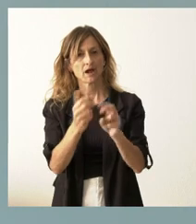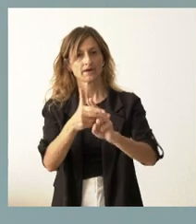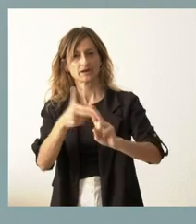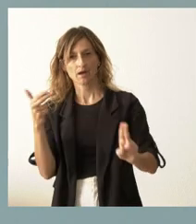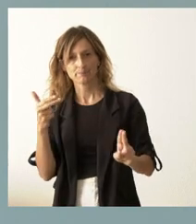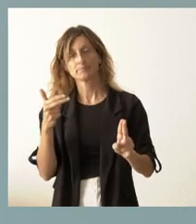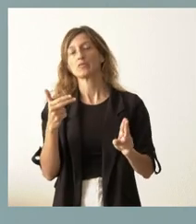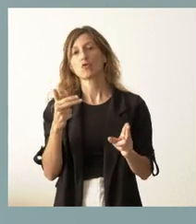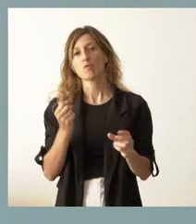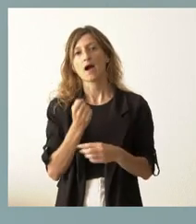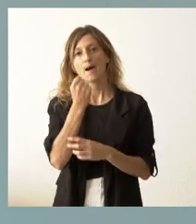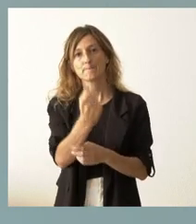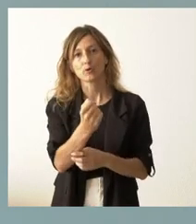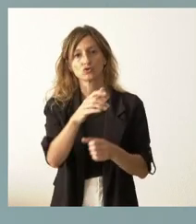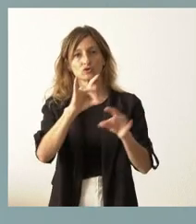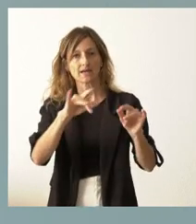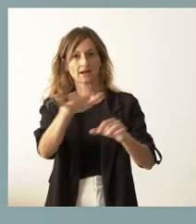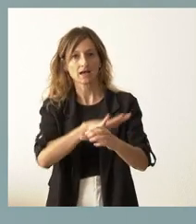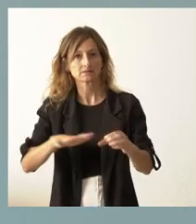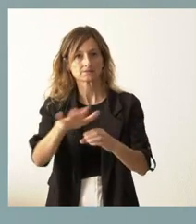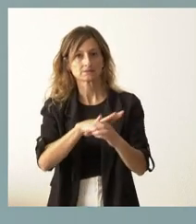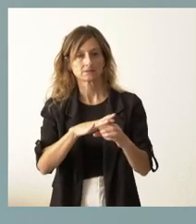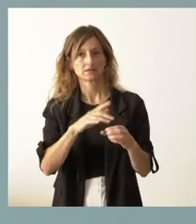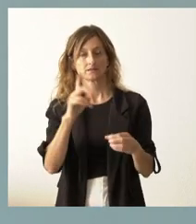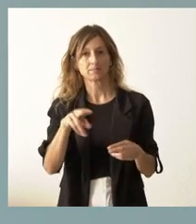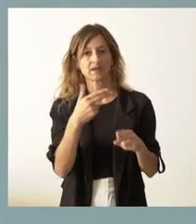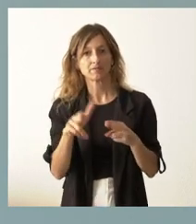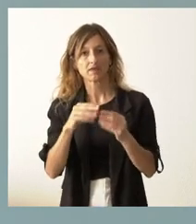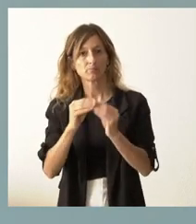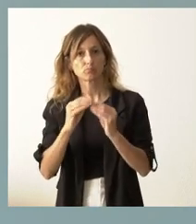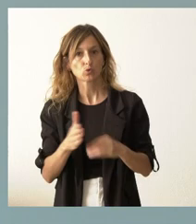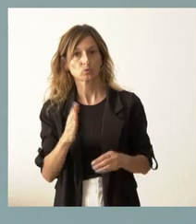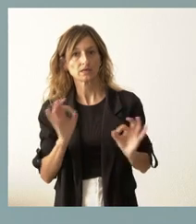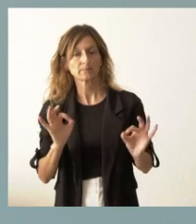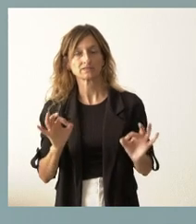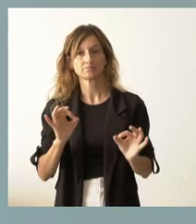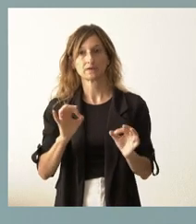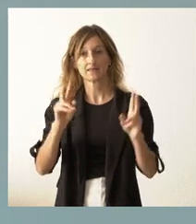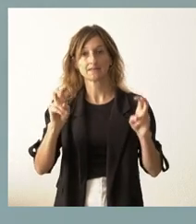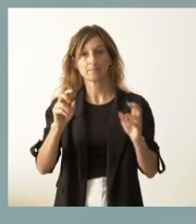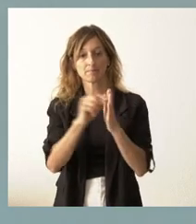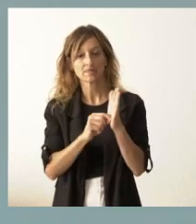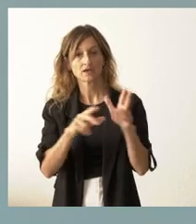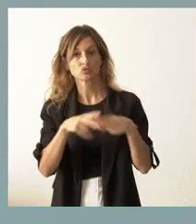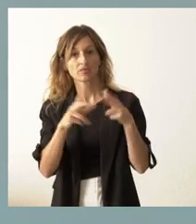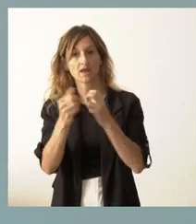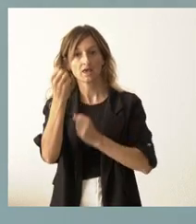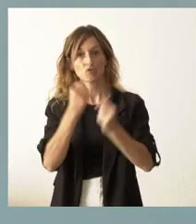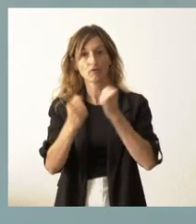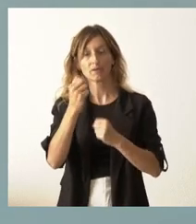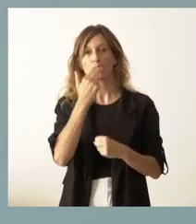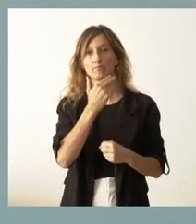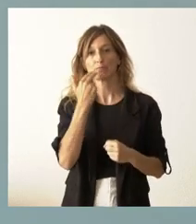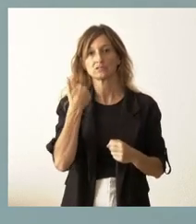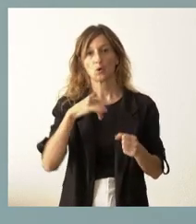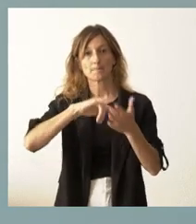en apoyo a estos territorios, a estas actividades productivas, para que estas medidas sociales y económicas que han sido comprometidas en